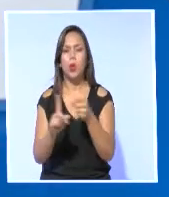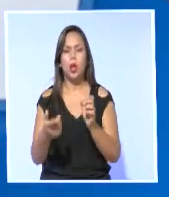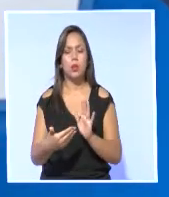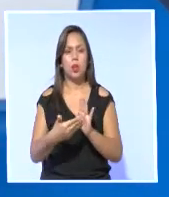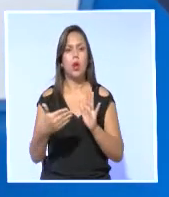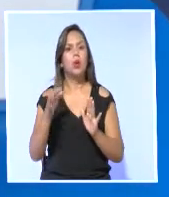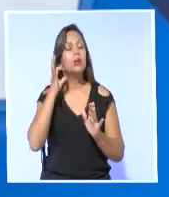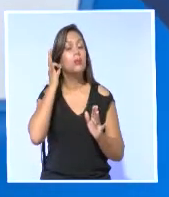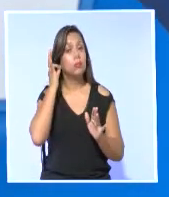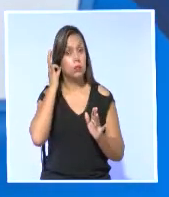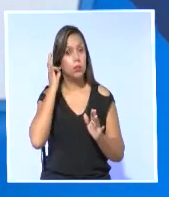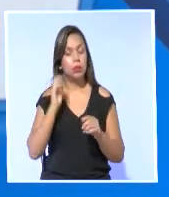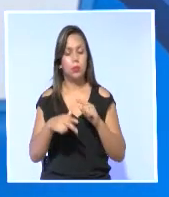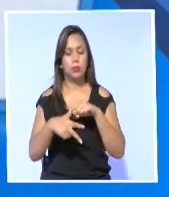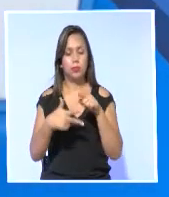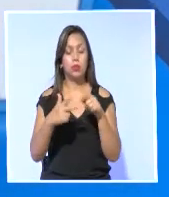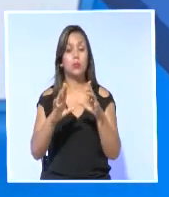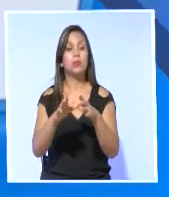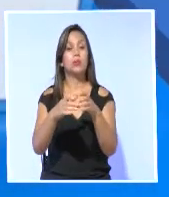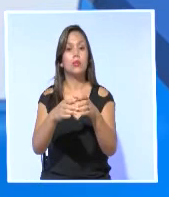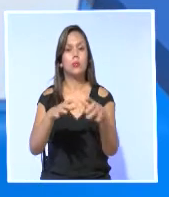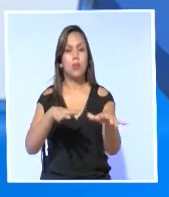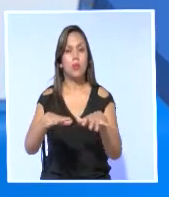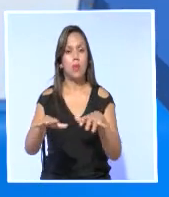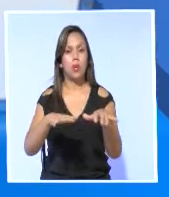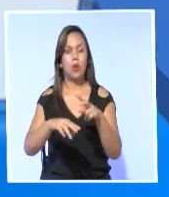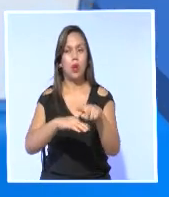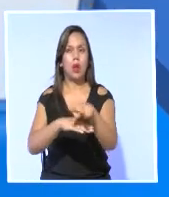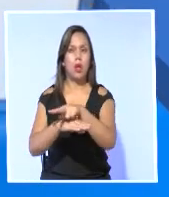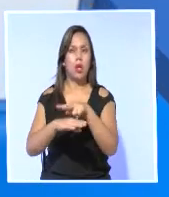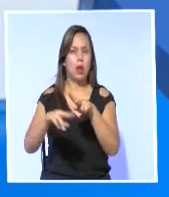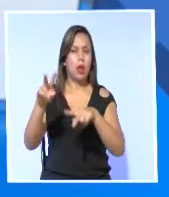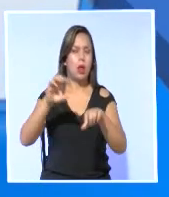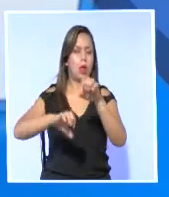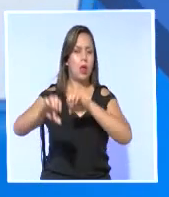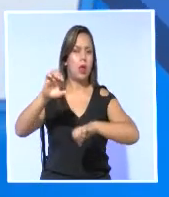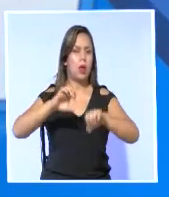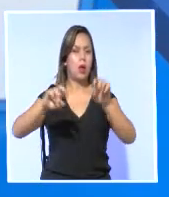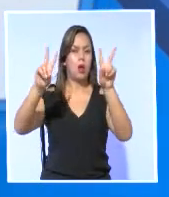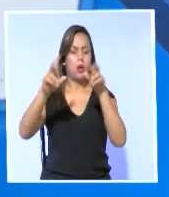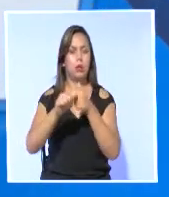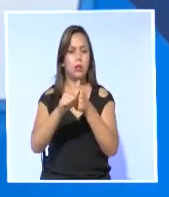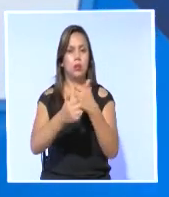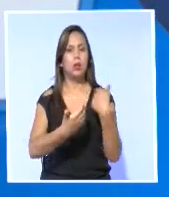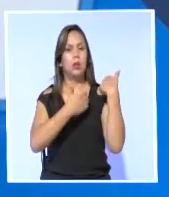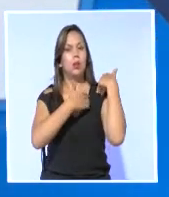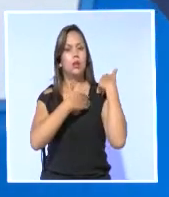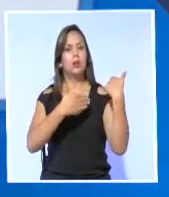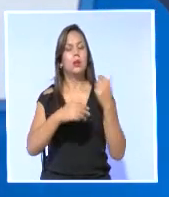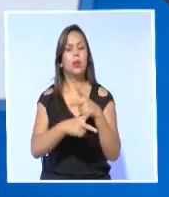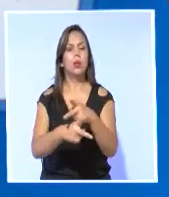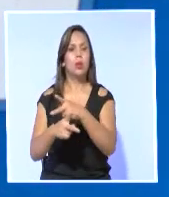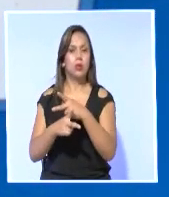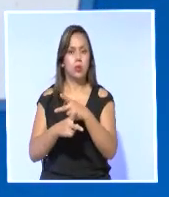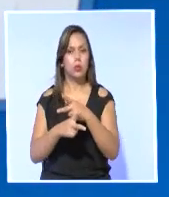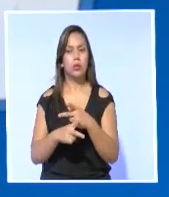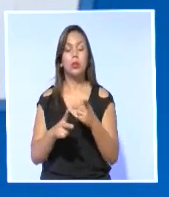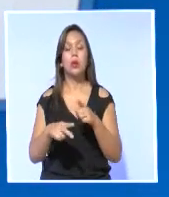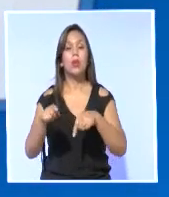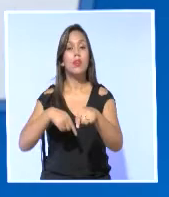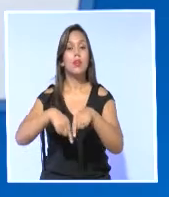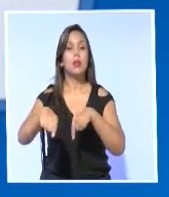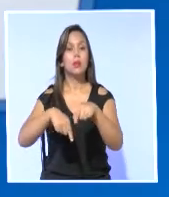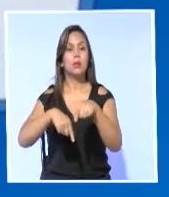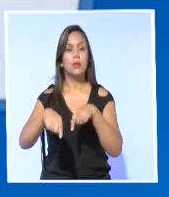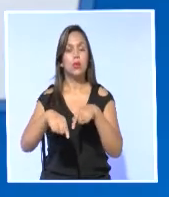Género contra las Mujeres y la Comisión para Coordinar, Evaluar y Dar Seguimiento al Cumplimiento de las Responsabilidades del Consejo Consultivo de Transporte